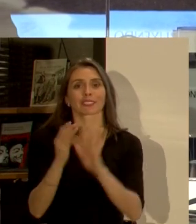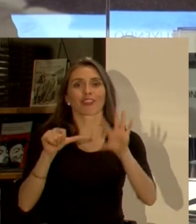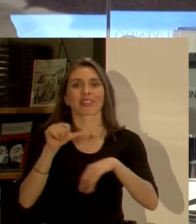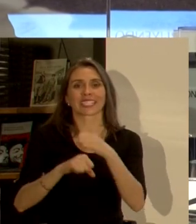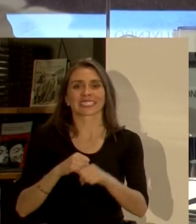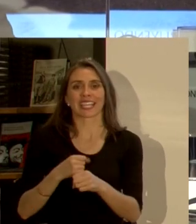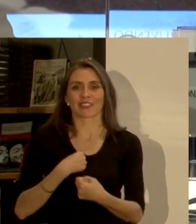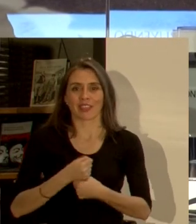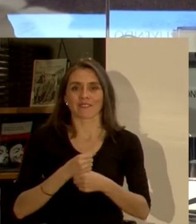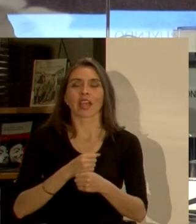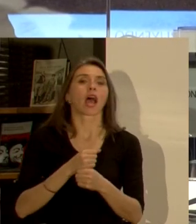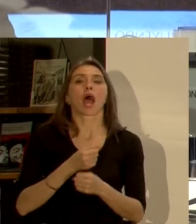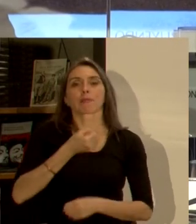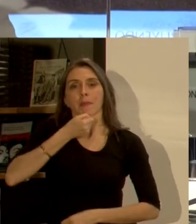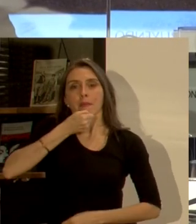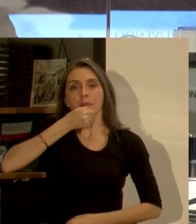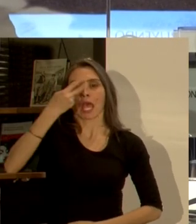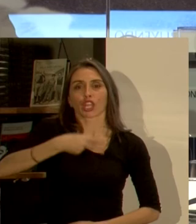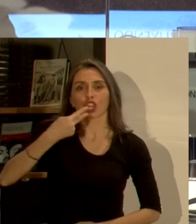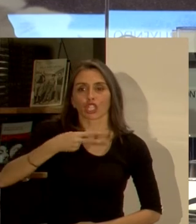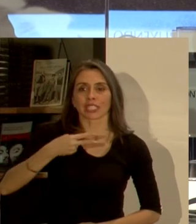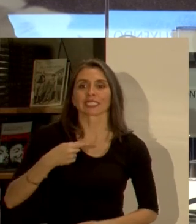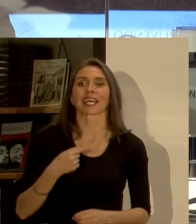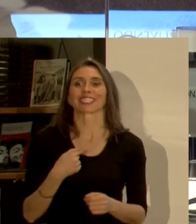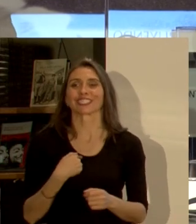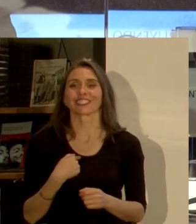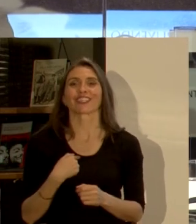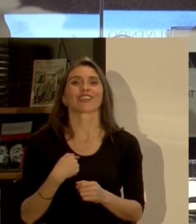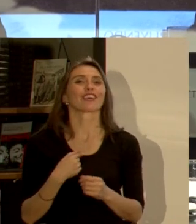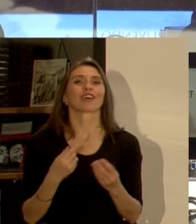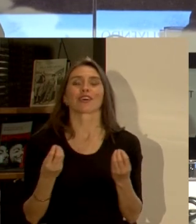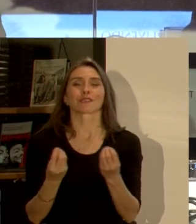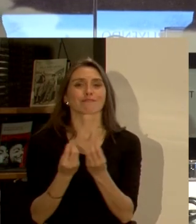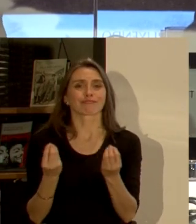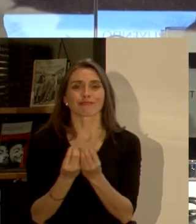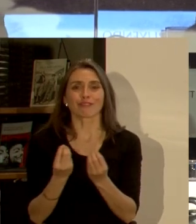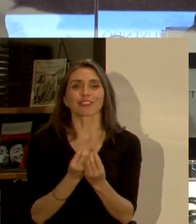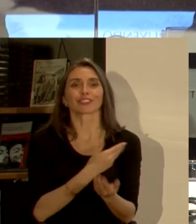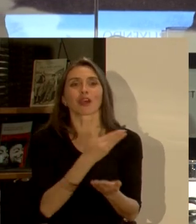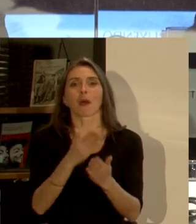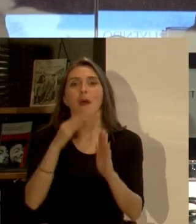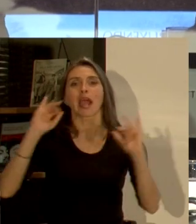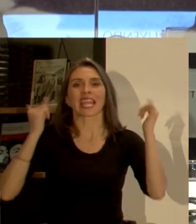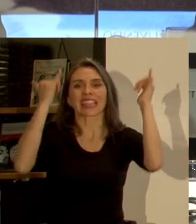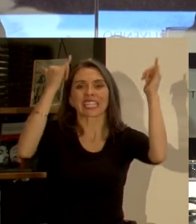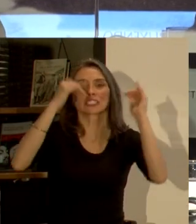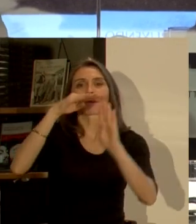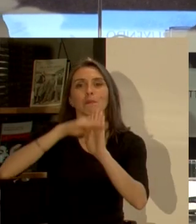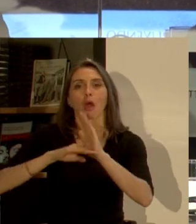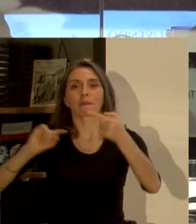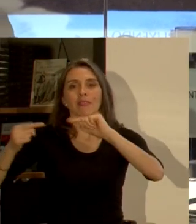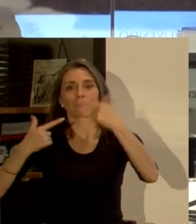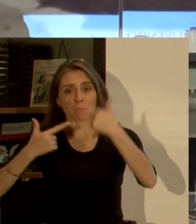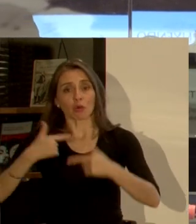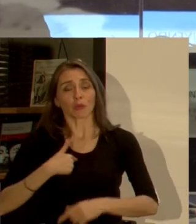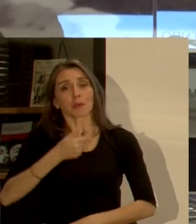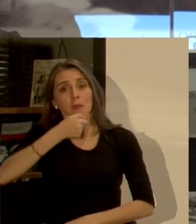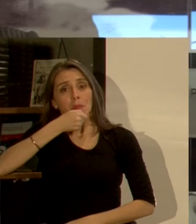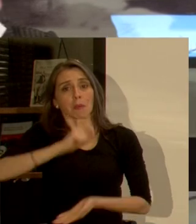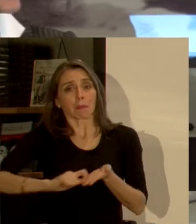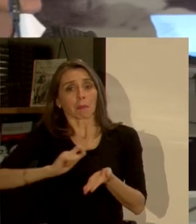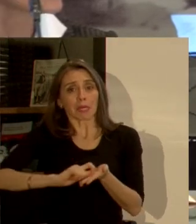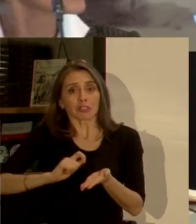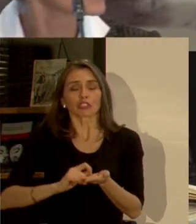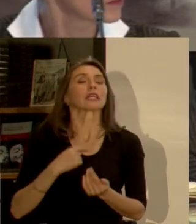años he leído noticieros he estado atrás desde cimentos hasta programas de debates políticos y yo sé